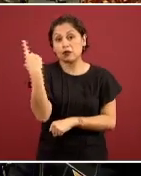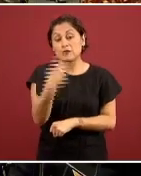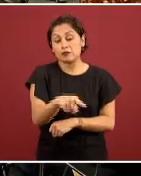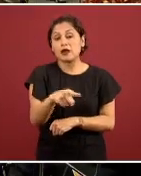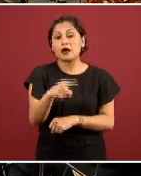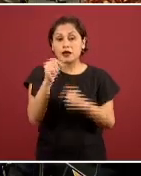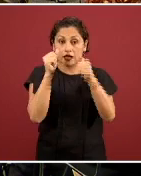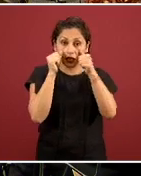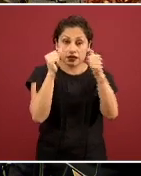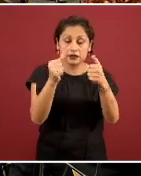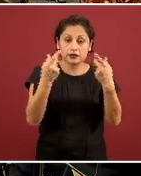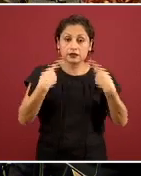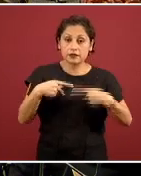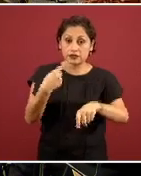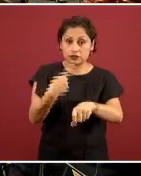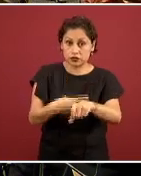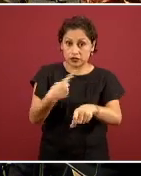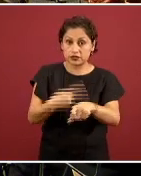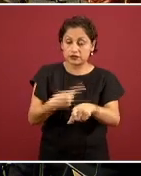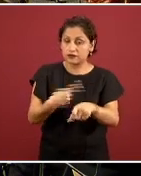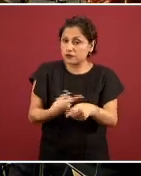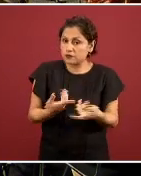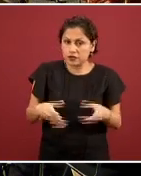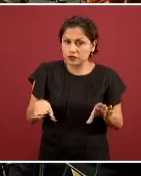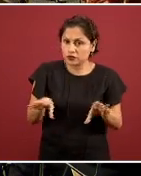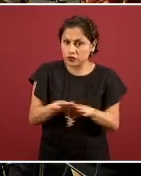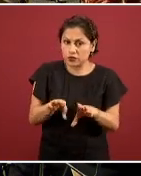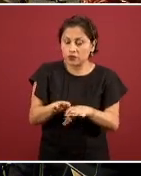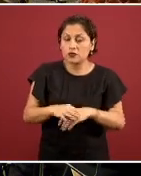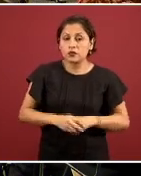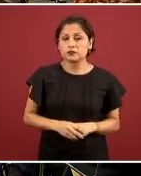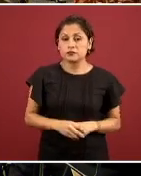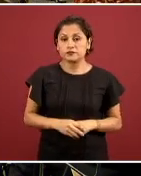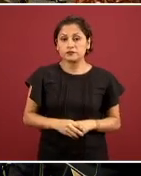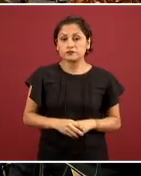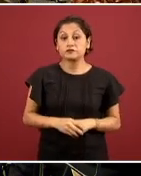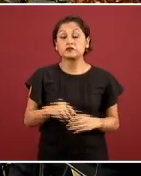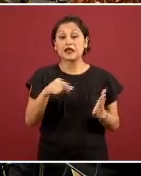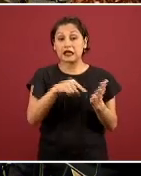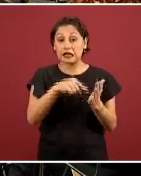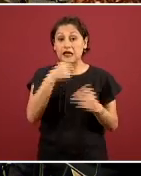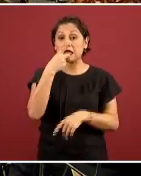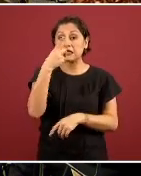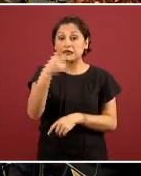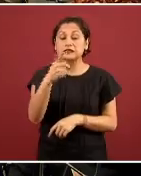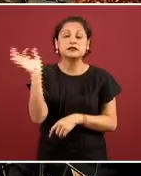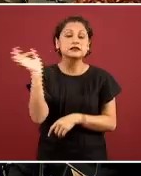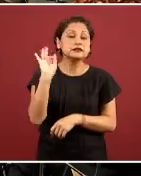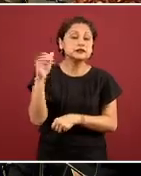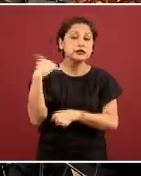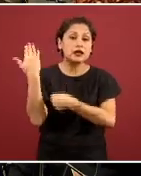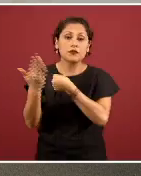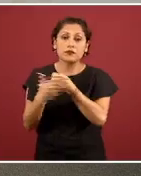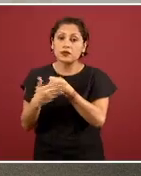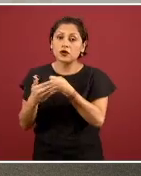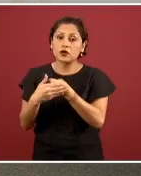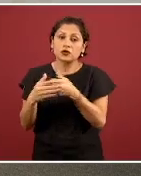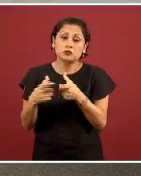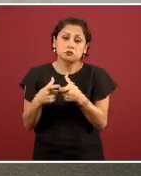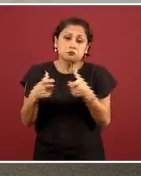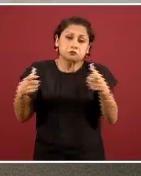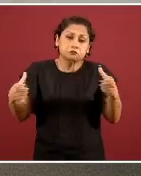para posteriormente cuando lleguen a un límite de atención hospitalaria de